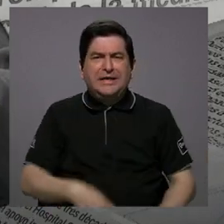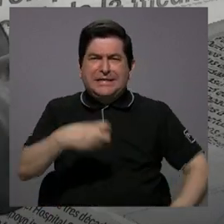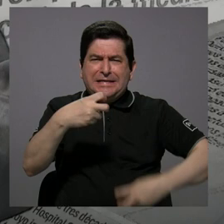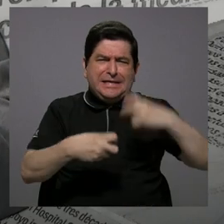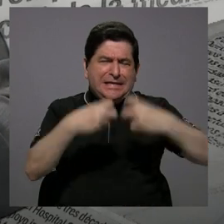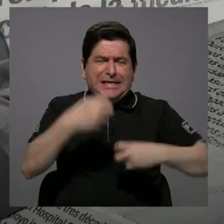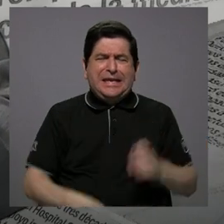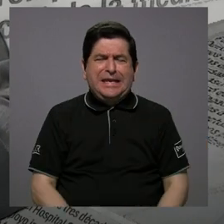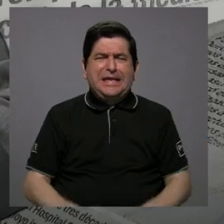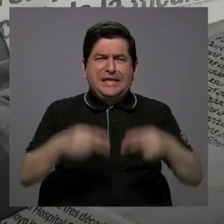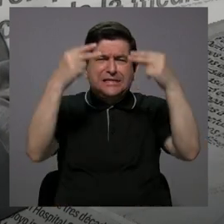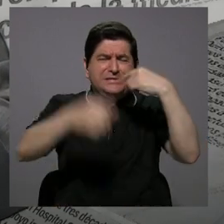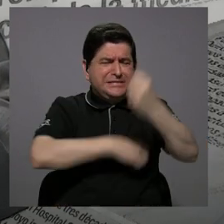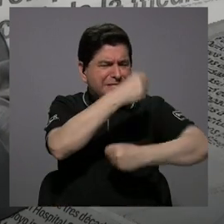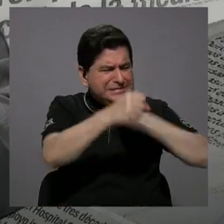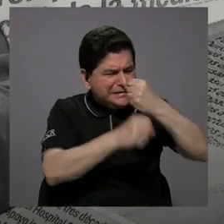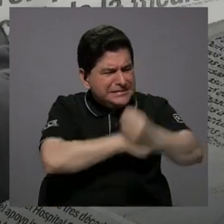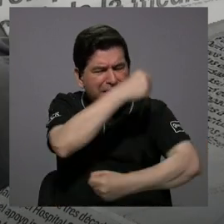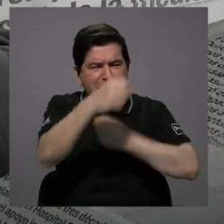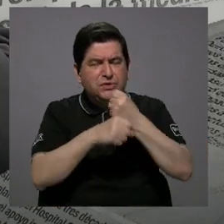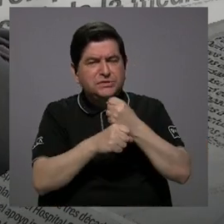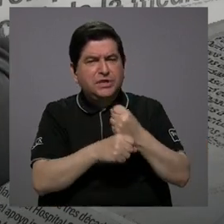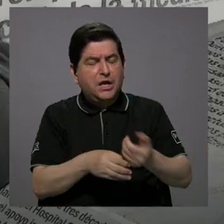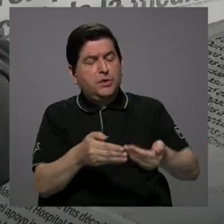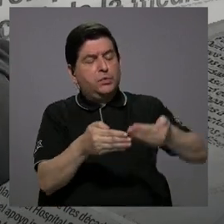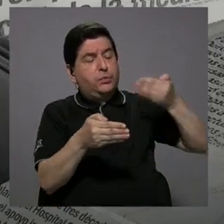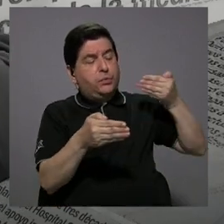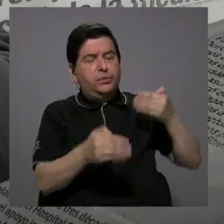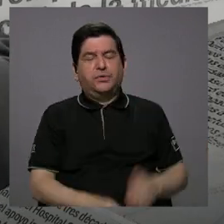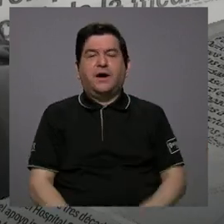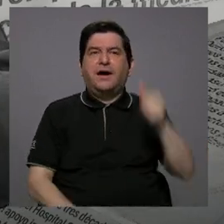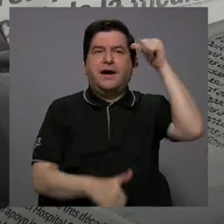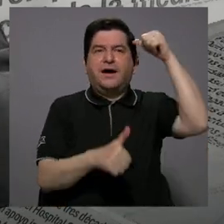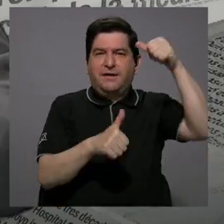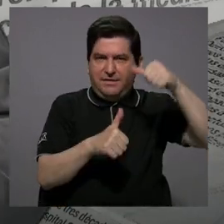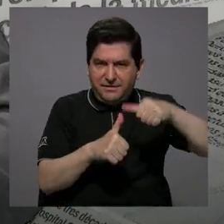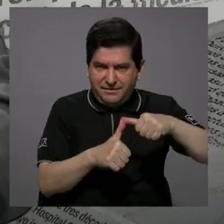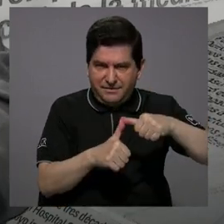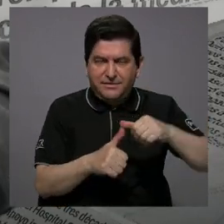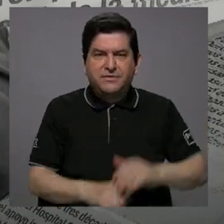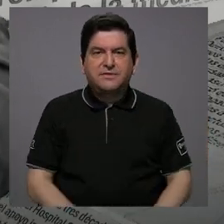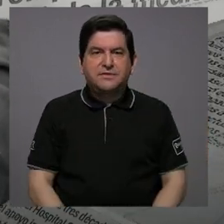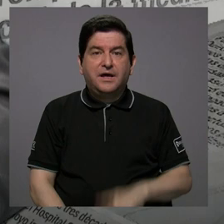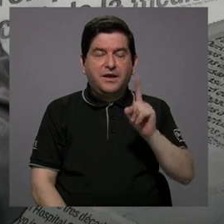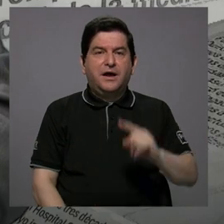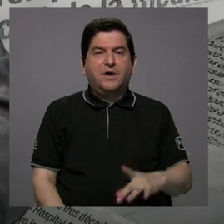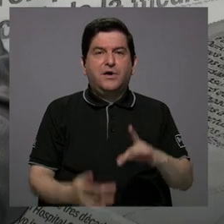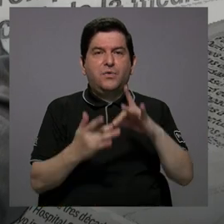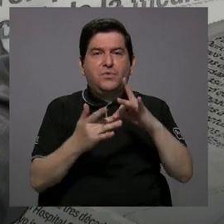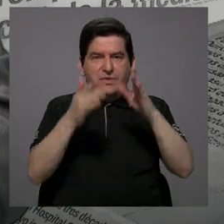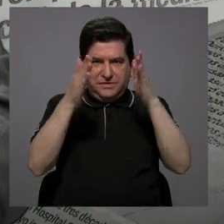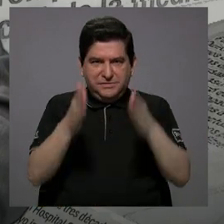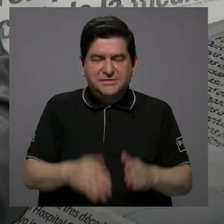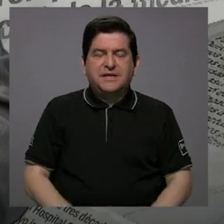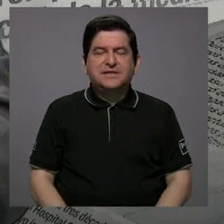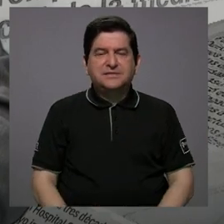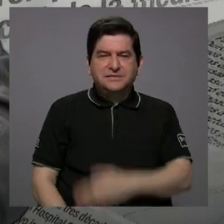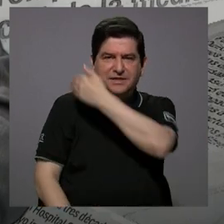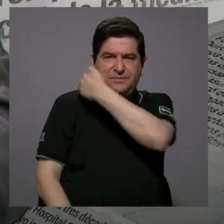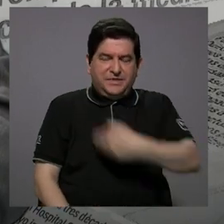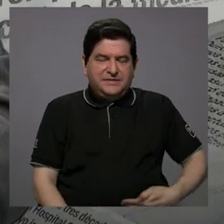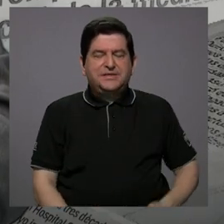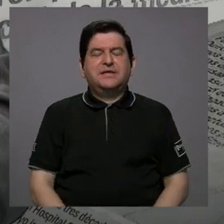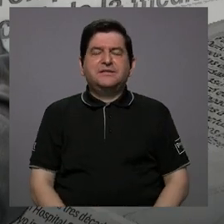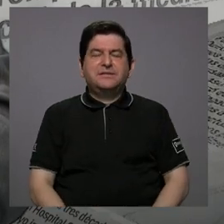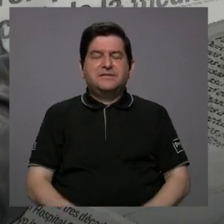crisis presupuestaria desde hace muchos años. Tengo que traer a colación a un estadista que fue presidente de la Corte Suprema de